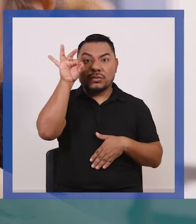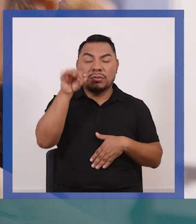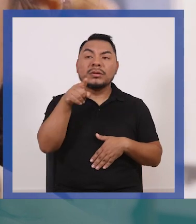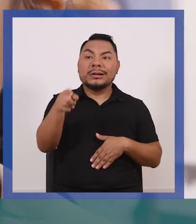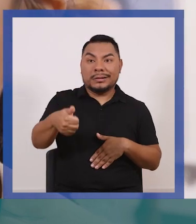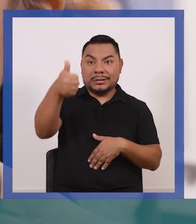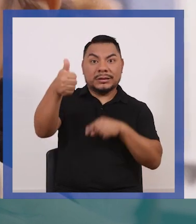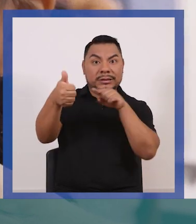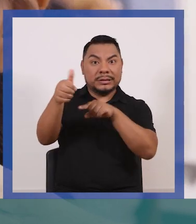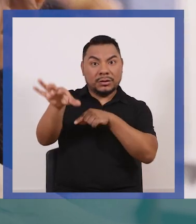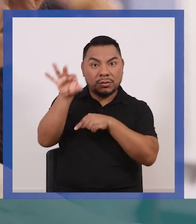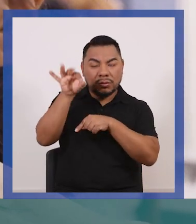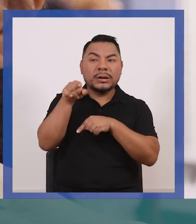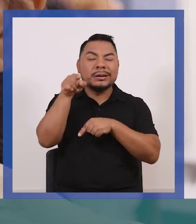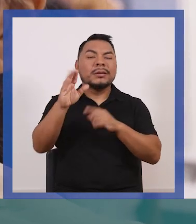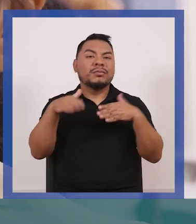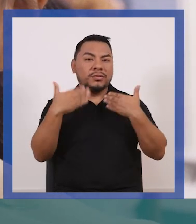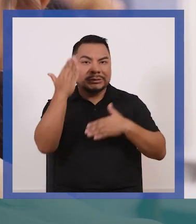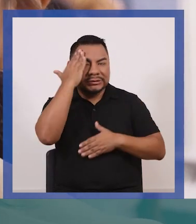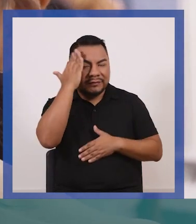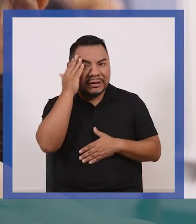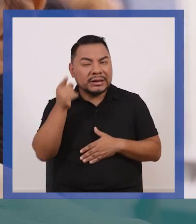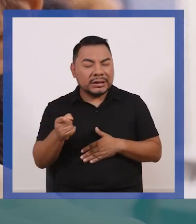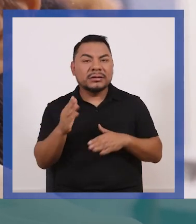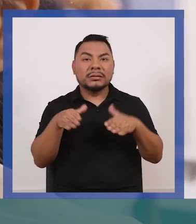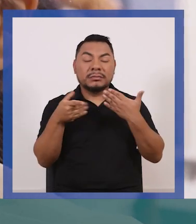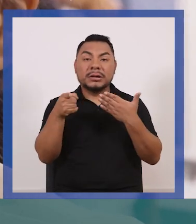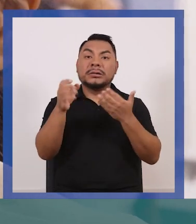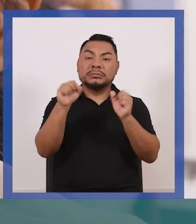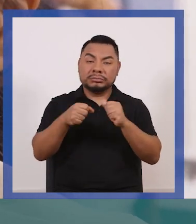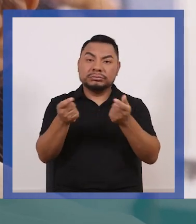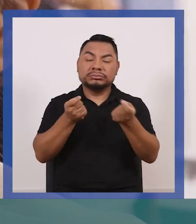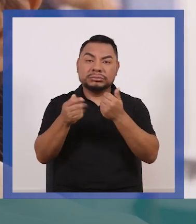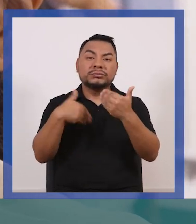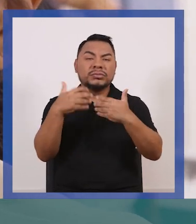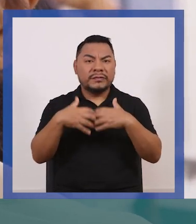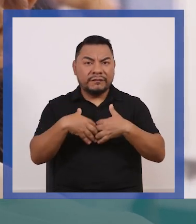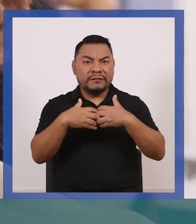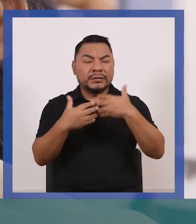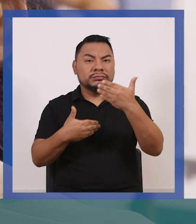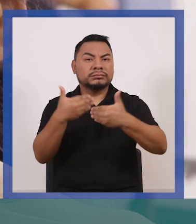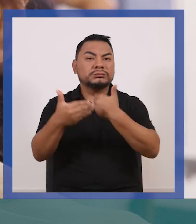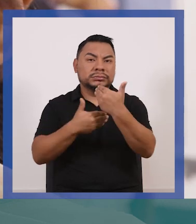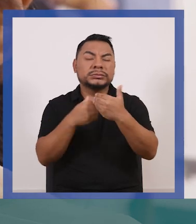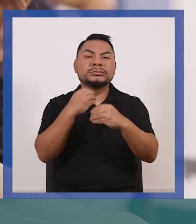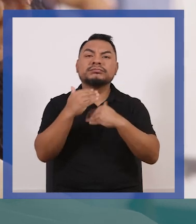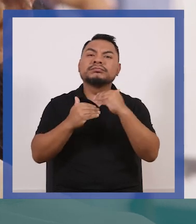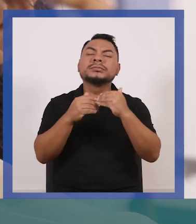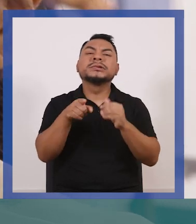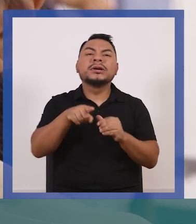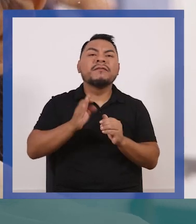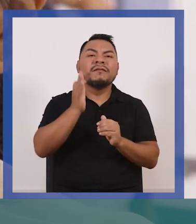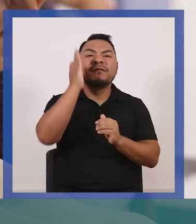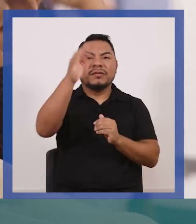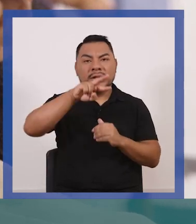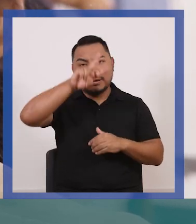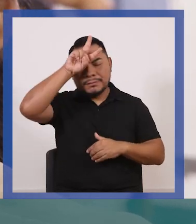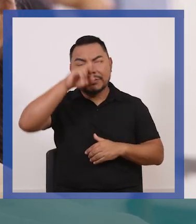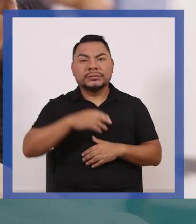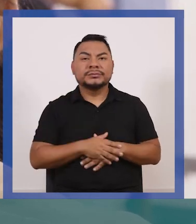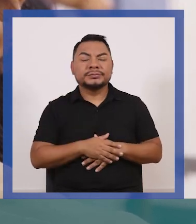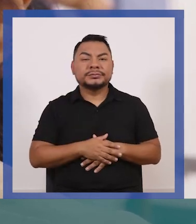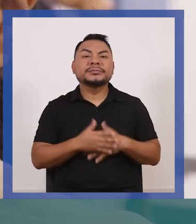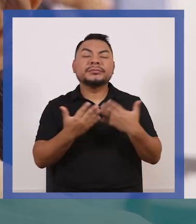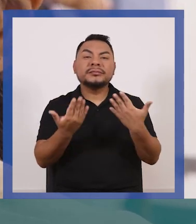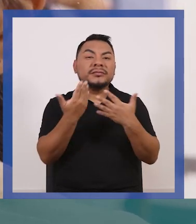autoridades podemos saber si estas van a poder fortalecer y construir en el futuro del